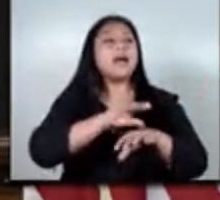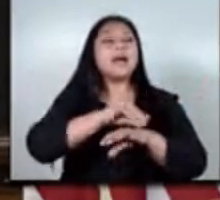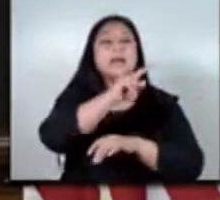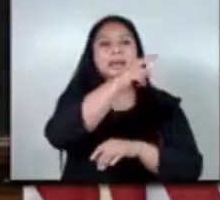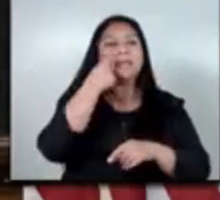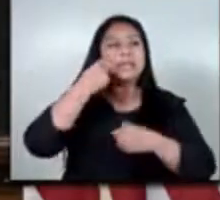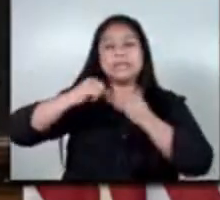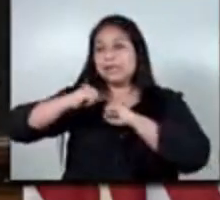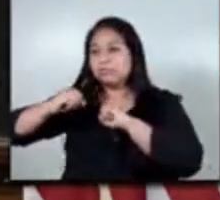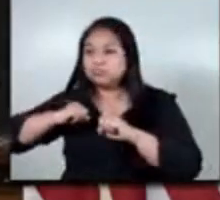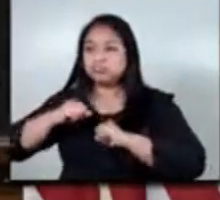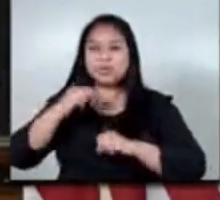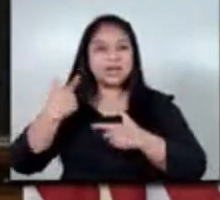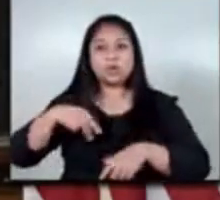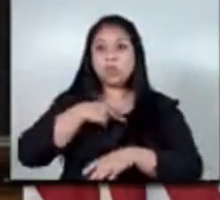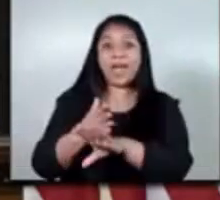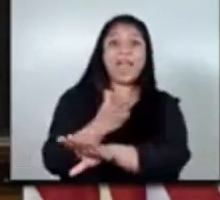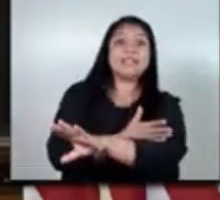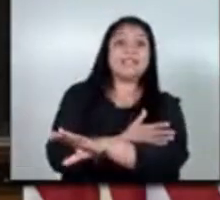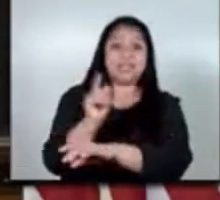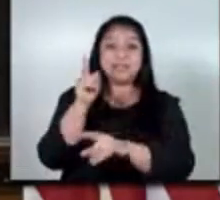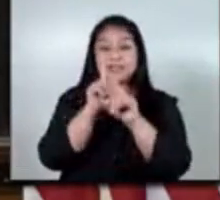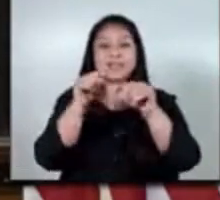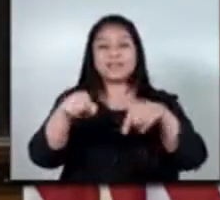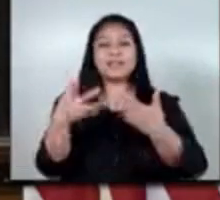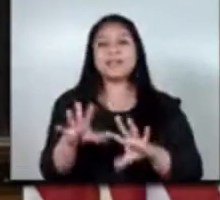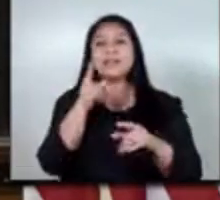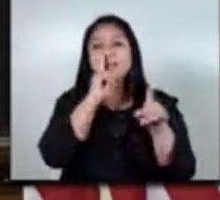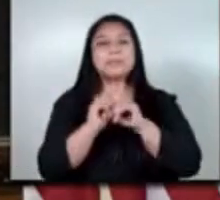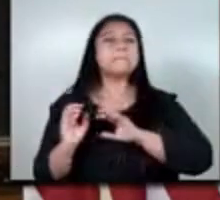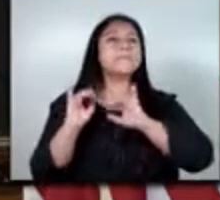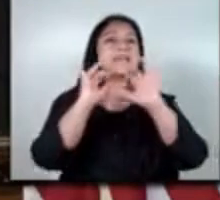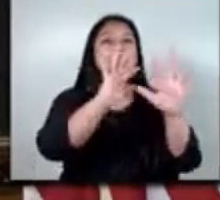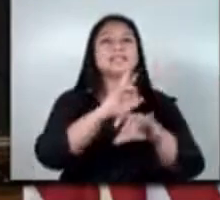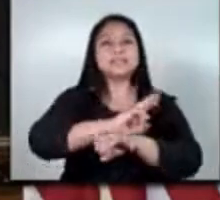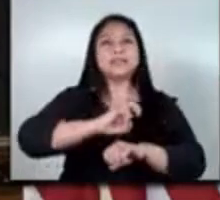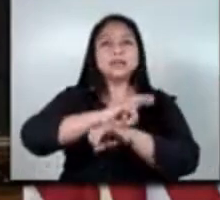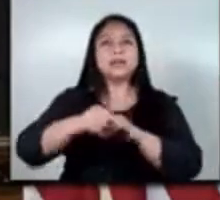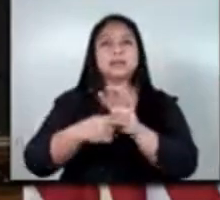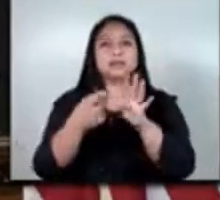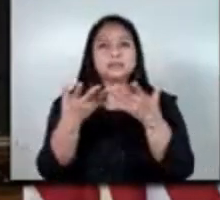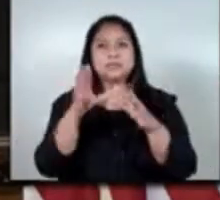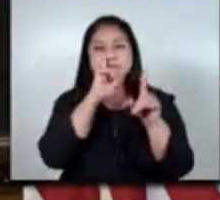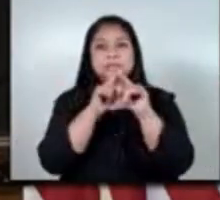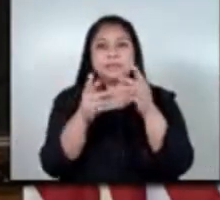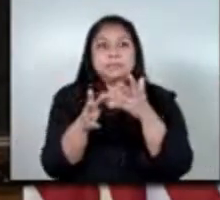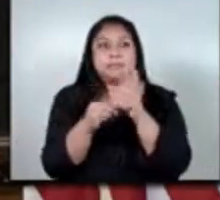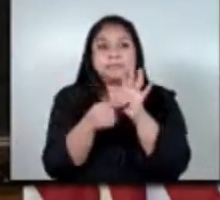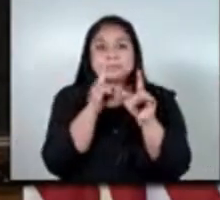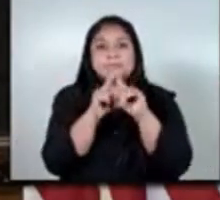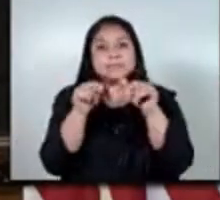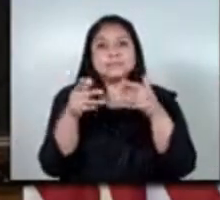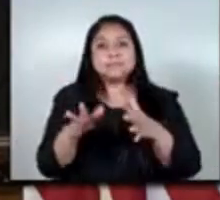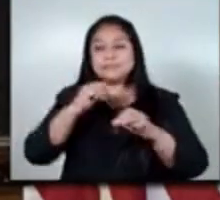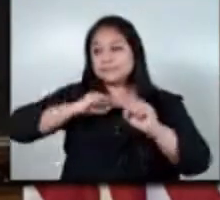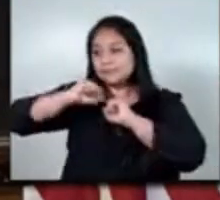comenzar a prepararnos entonces podemos decir que en el caso de migrantes agrícolas vamos adelante y podemos dar una respuesta casi inmediata cuando el permiso